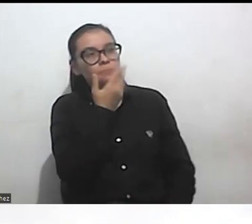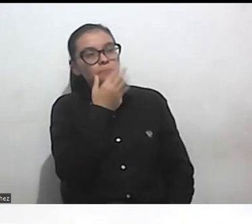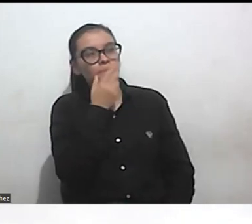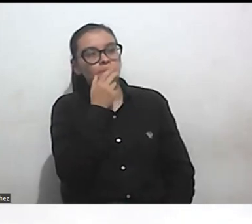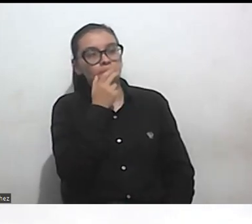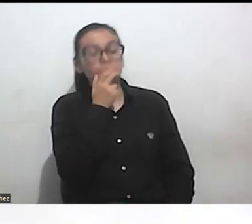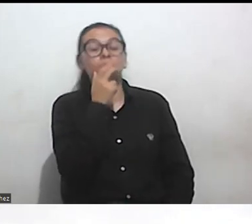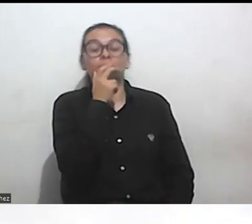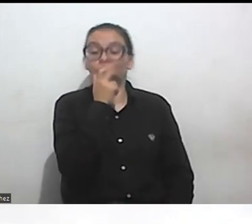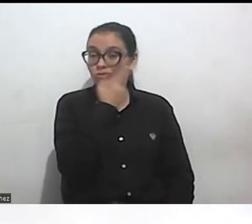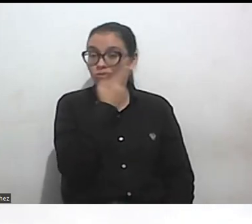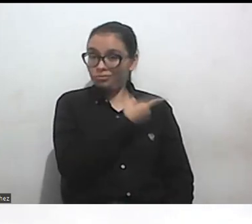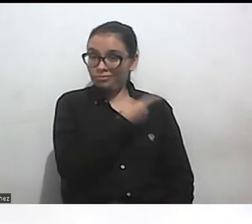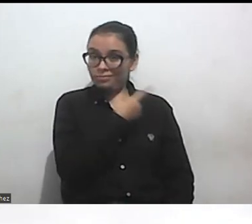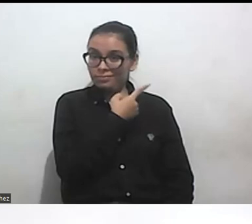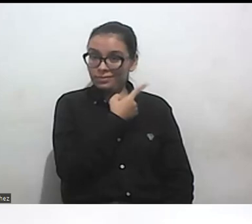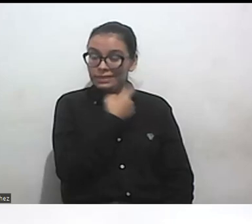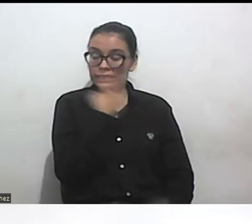reflexión súper